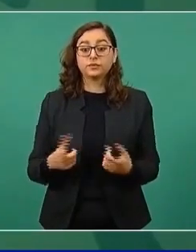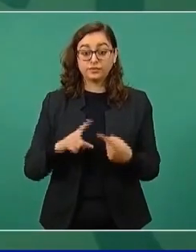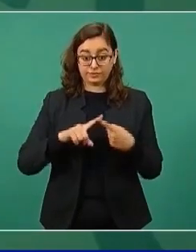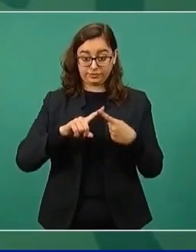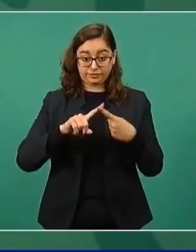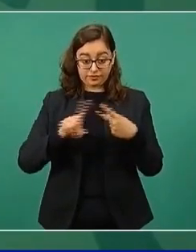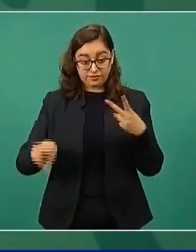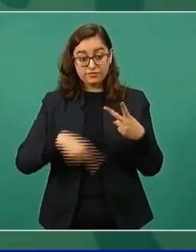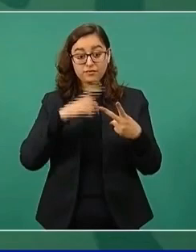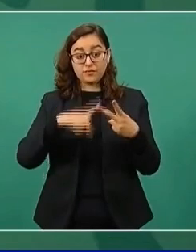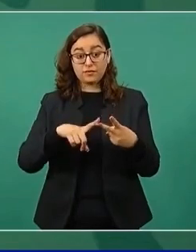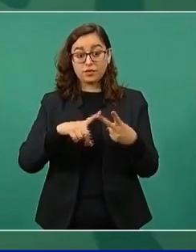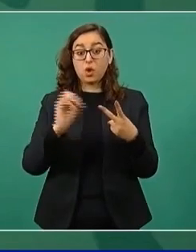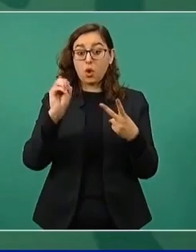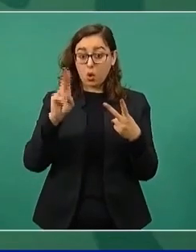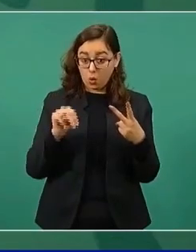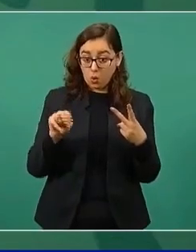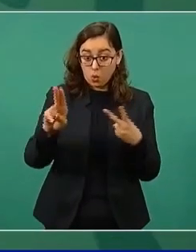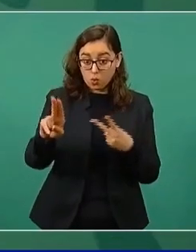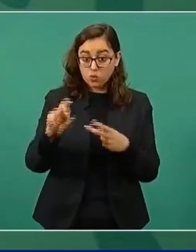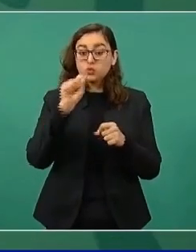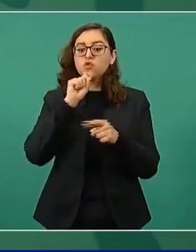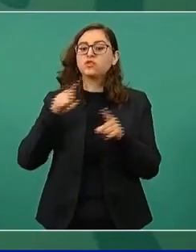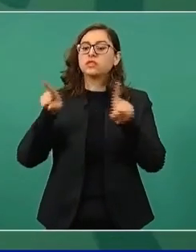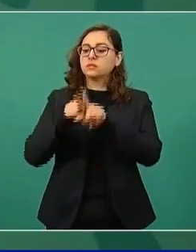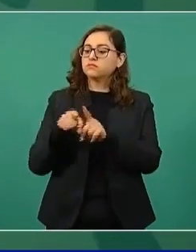lo plantee,